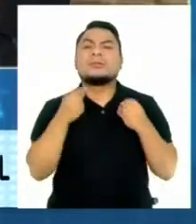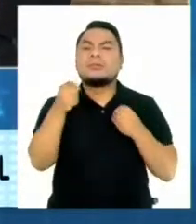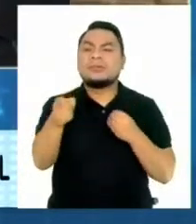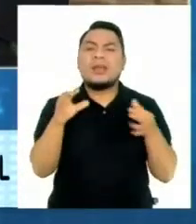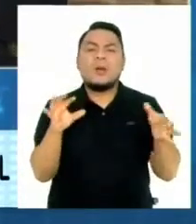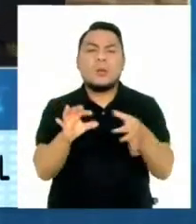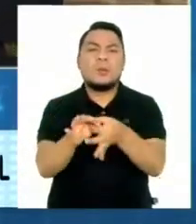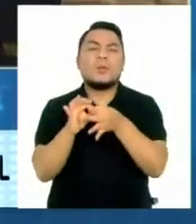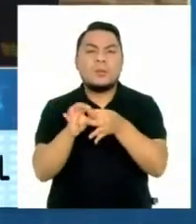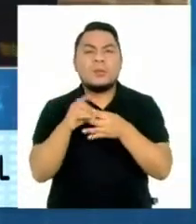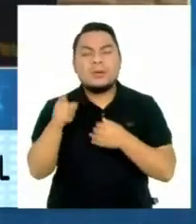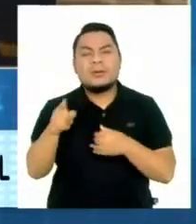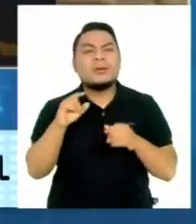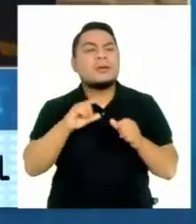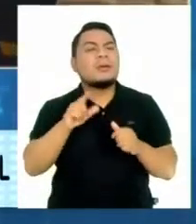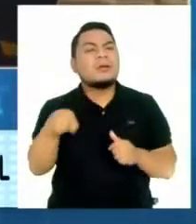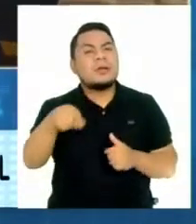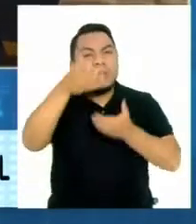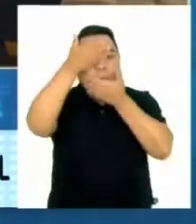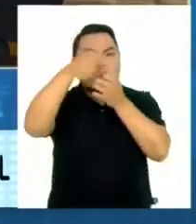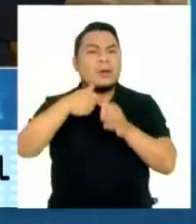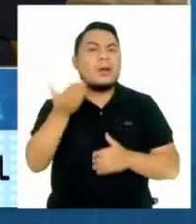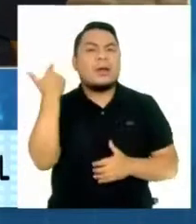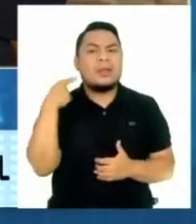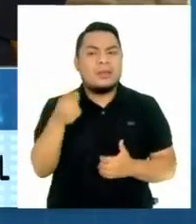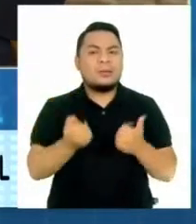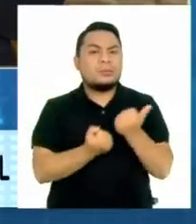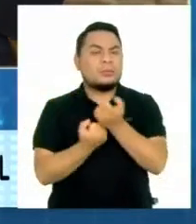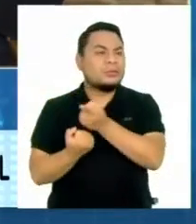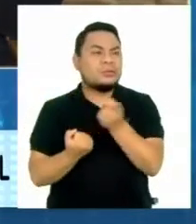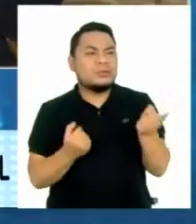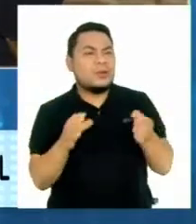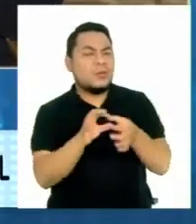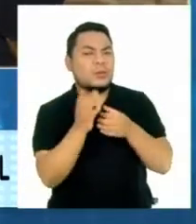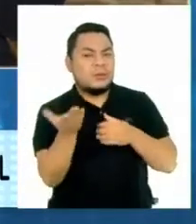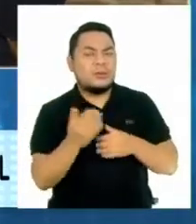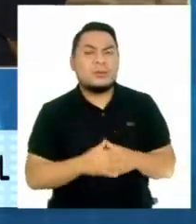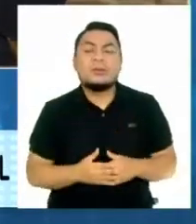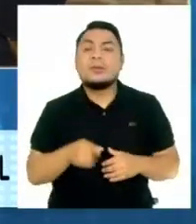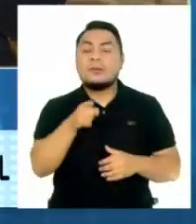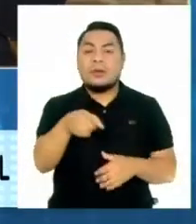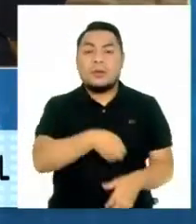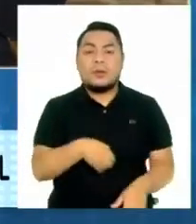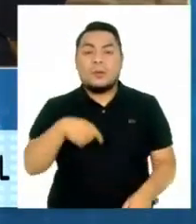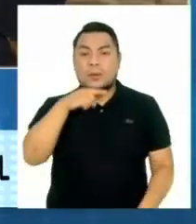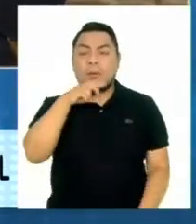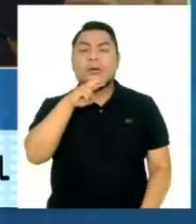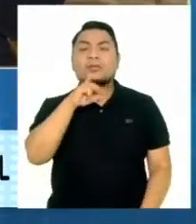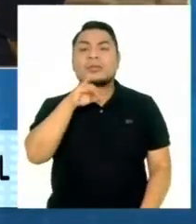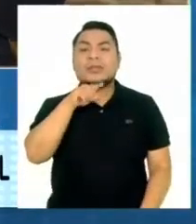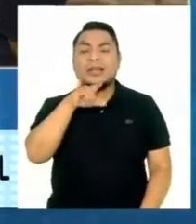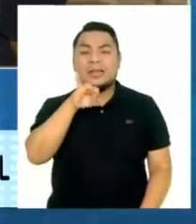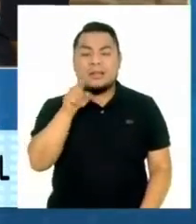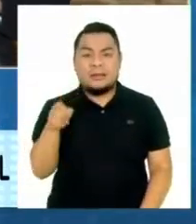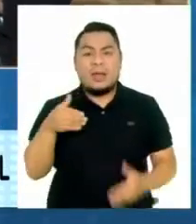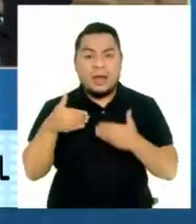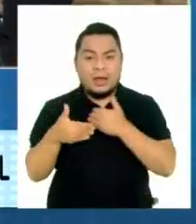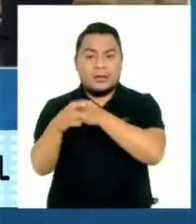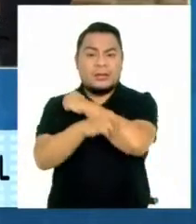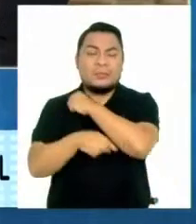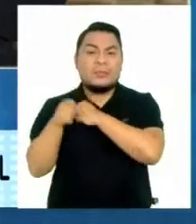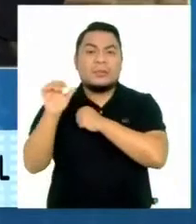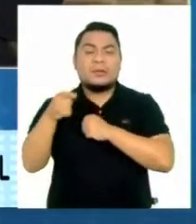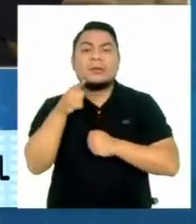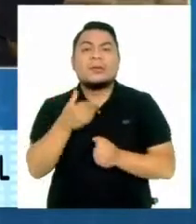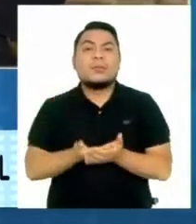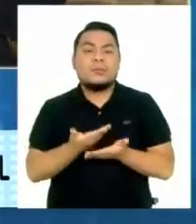presuntos vínculos con la agrupación terrorista Sendero Luminoso. La congresista Rosely Amuruz de Avanza País fue la